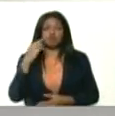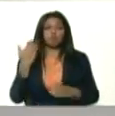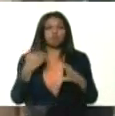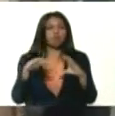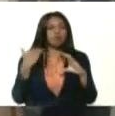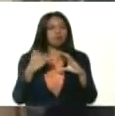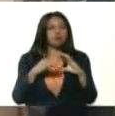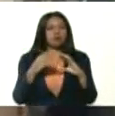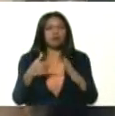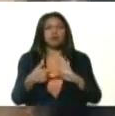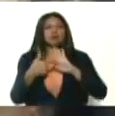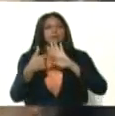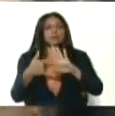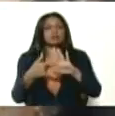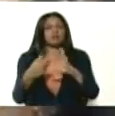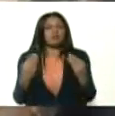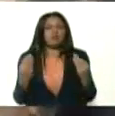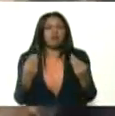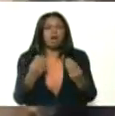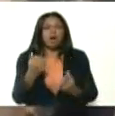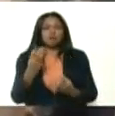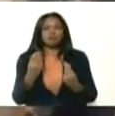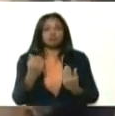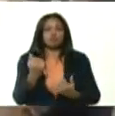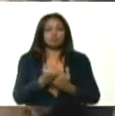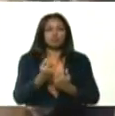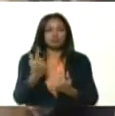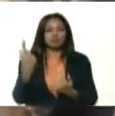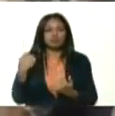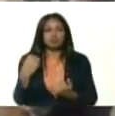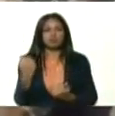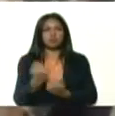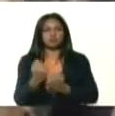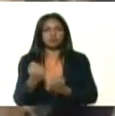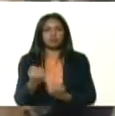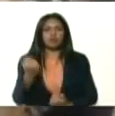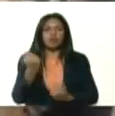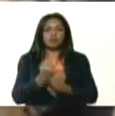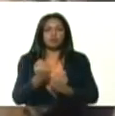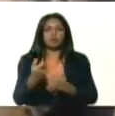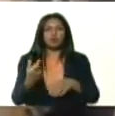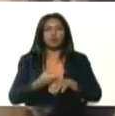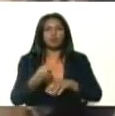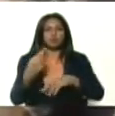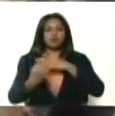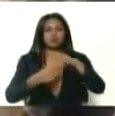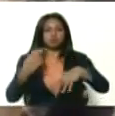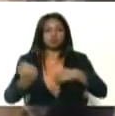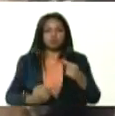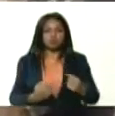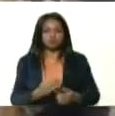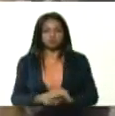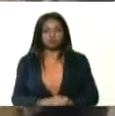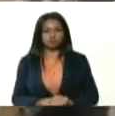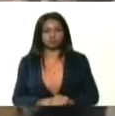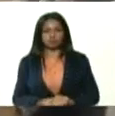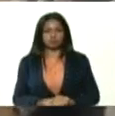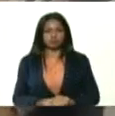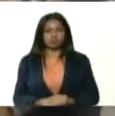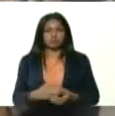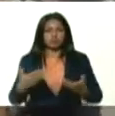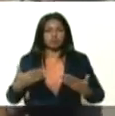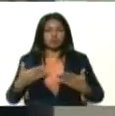de apoyo. Ustedes tienen mi apoyo y el apoyo del gobierno revolucionario que los acoge.